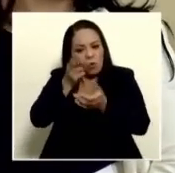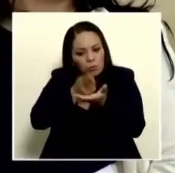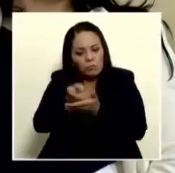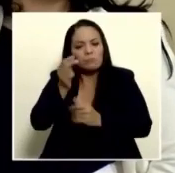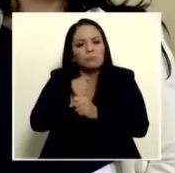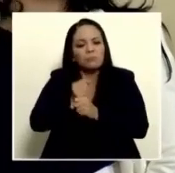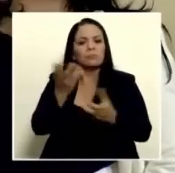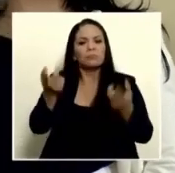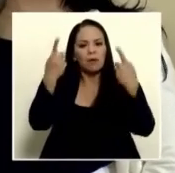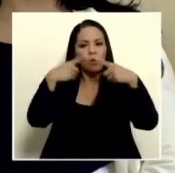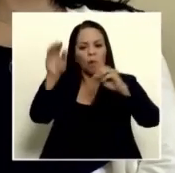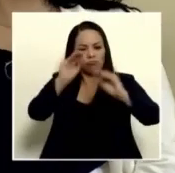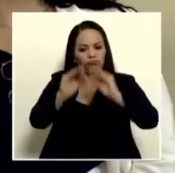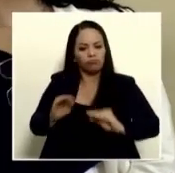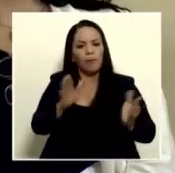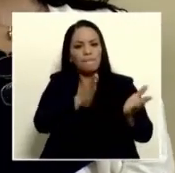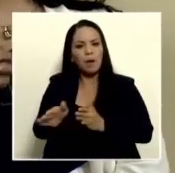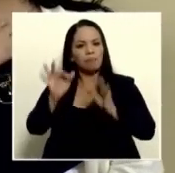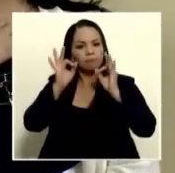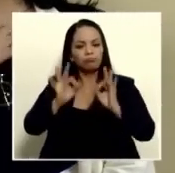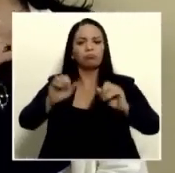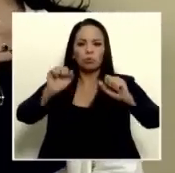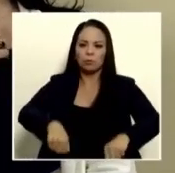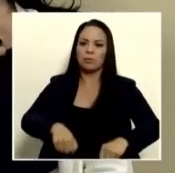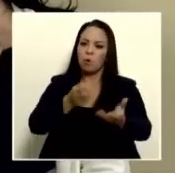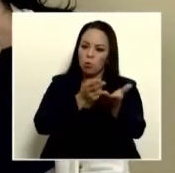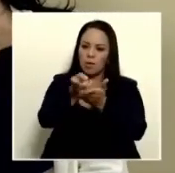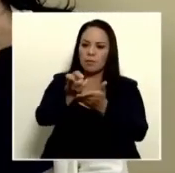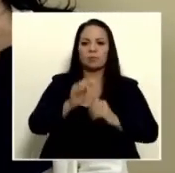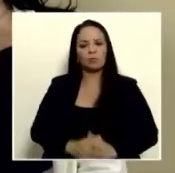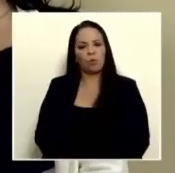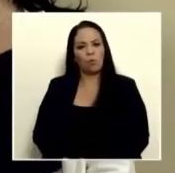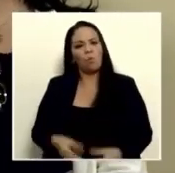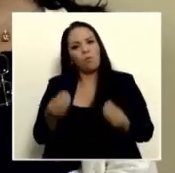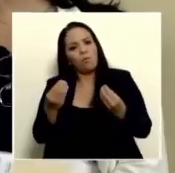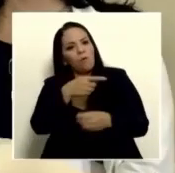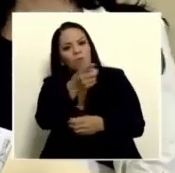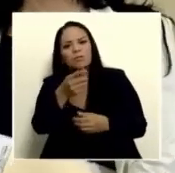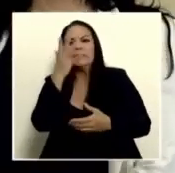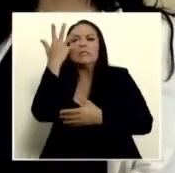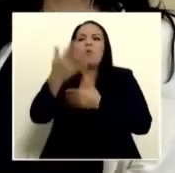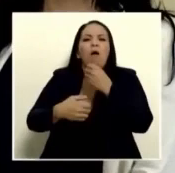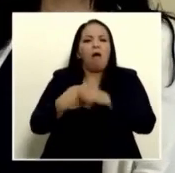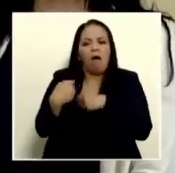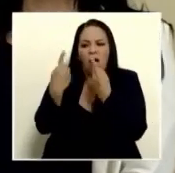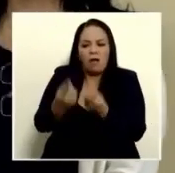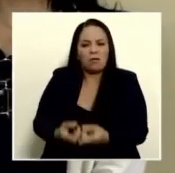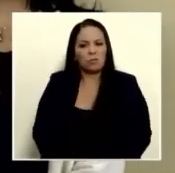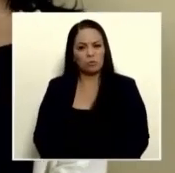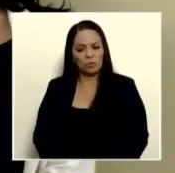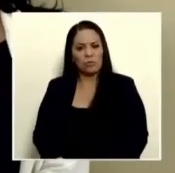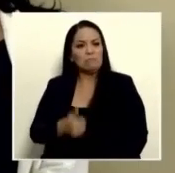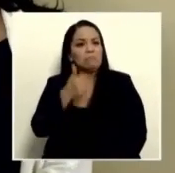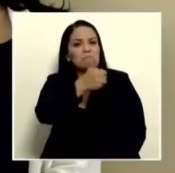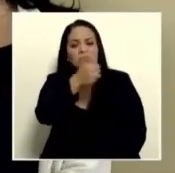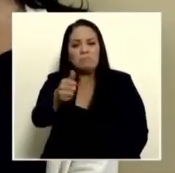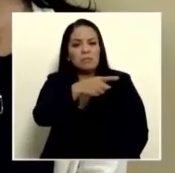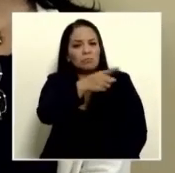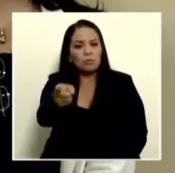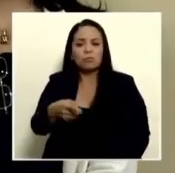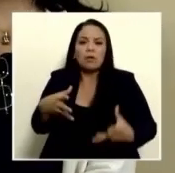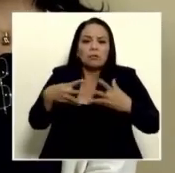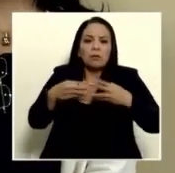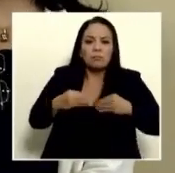plan viable y honesto han tenido cinco años desde que ellos mismos reconocieron